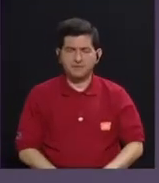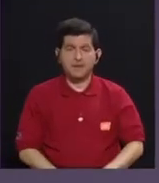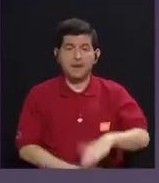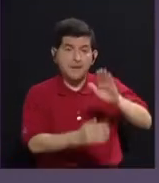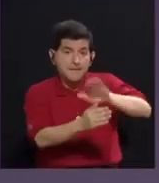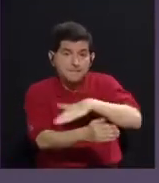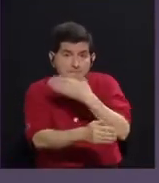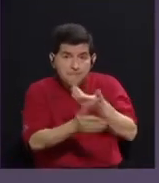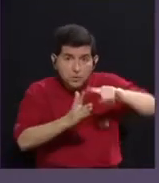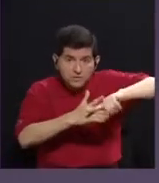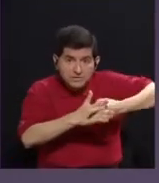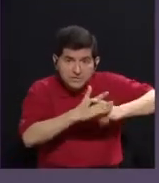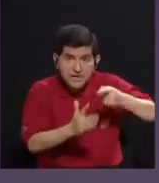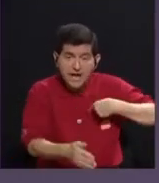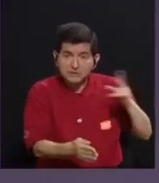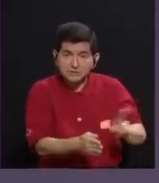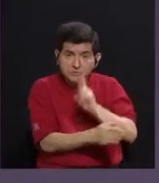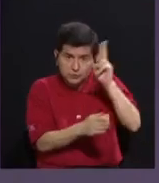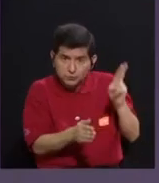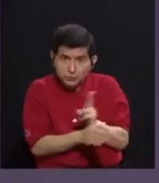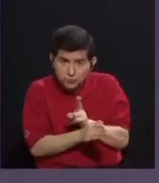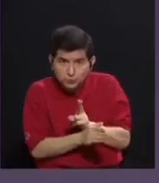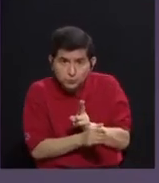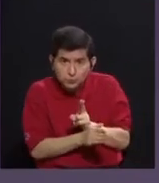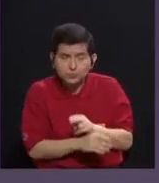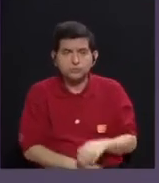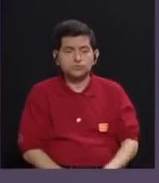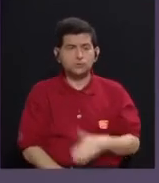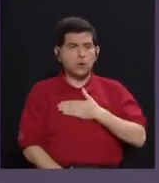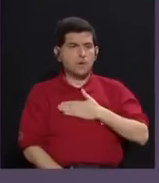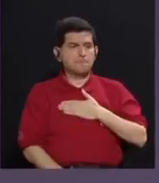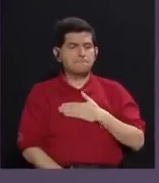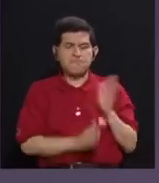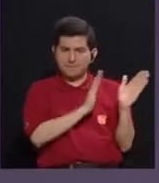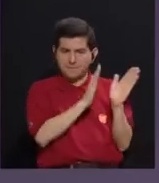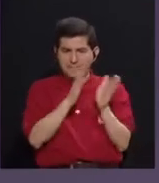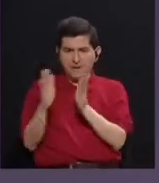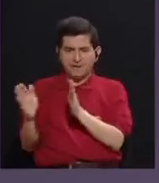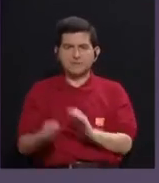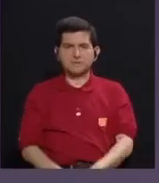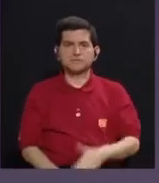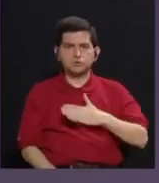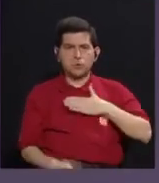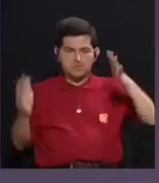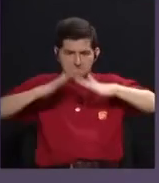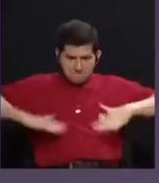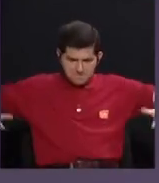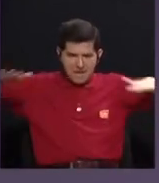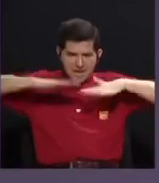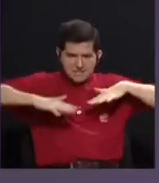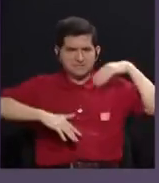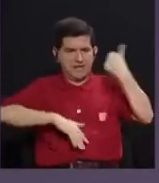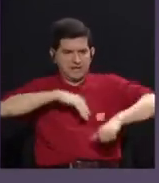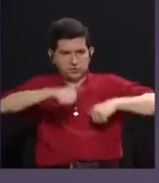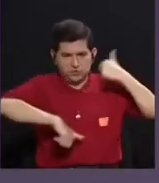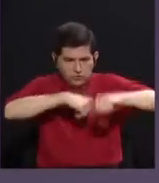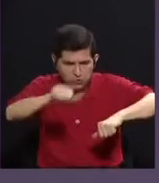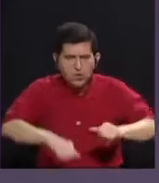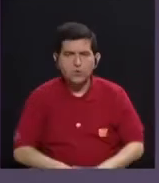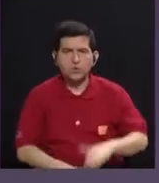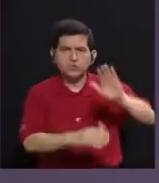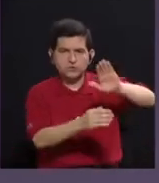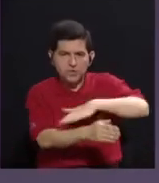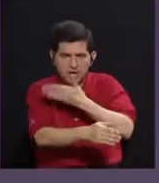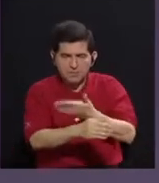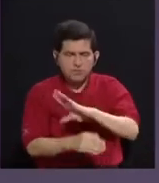música es la herramienta que yo utilizo, es mi formación y es mi trinchera también de lucha, la música y en este